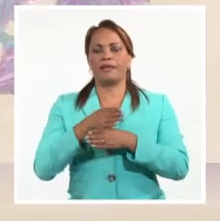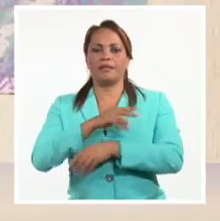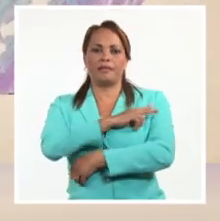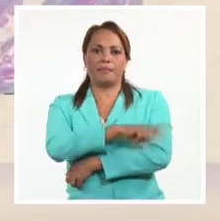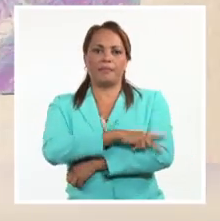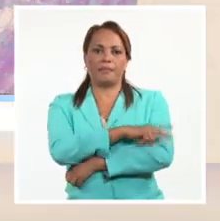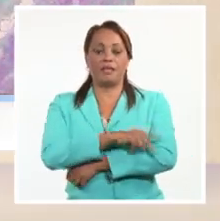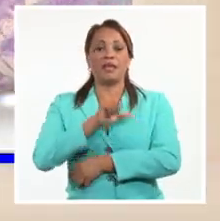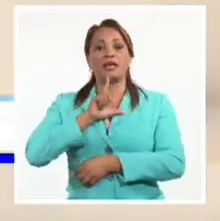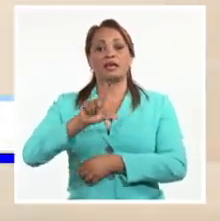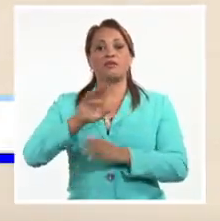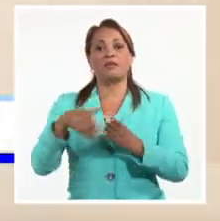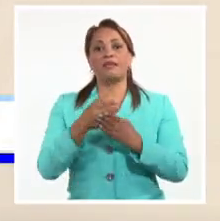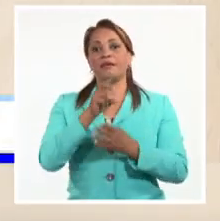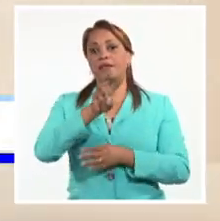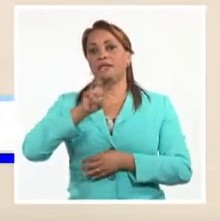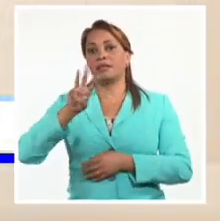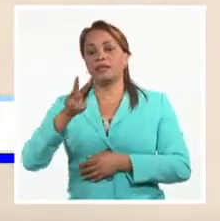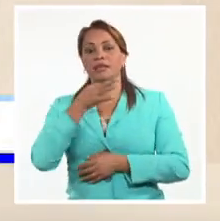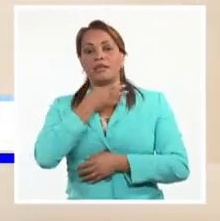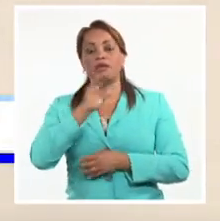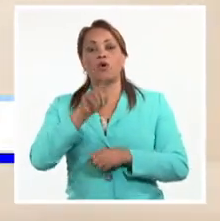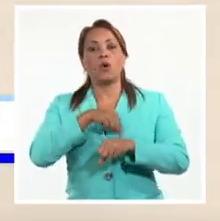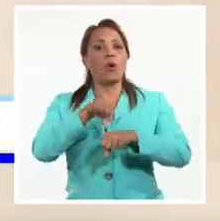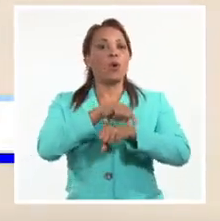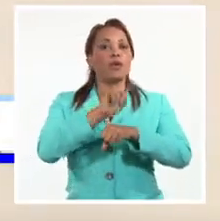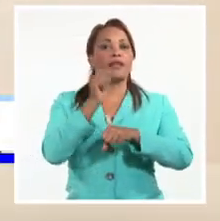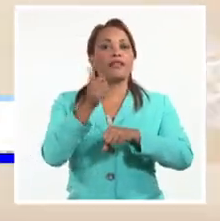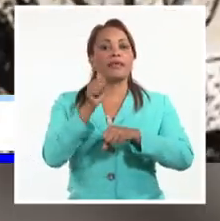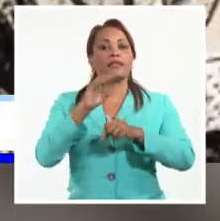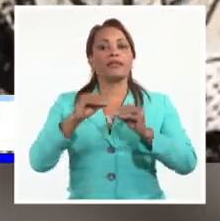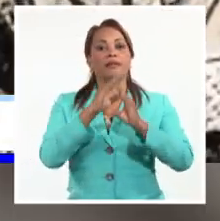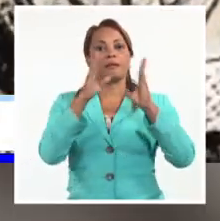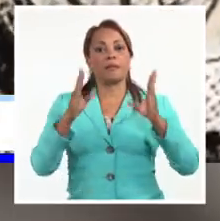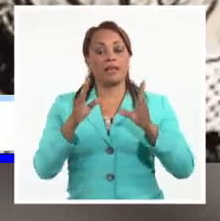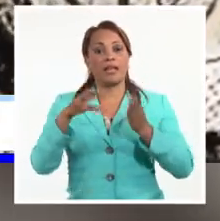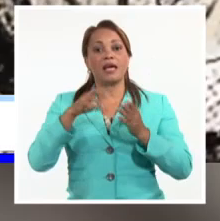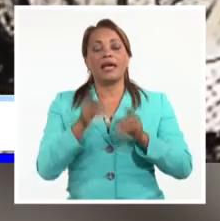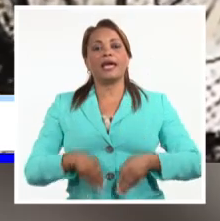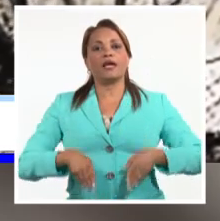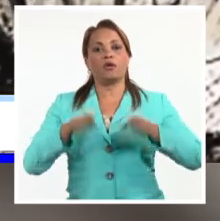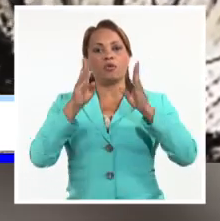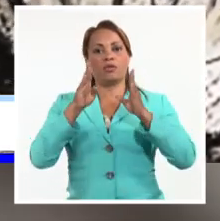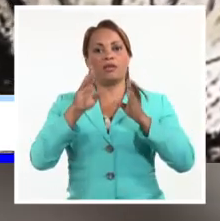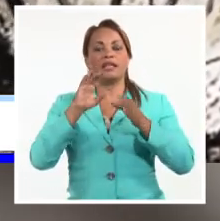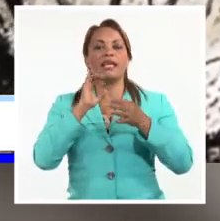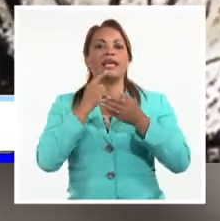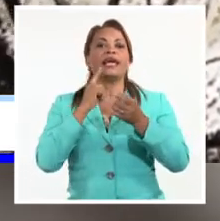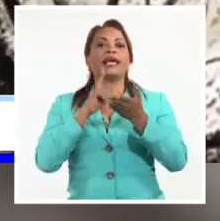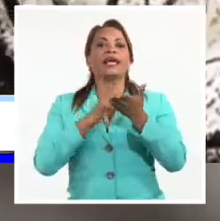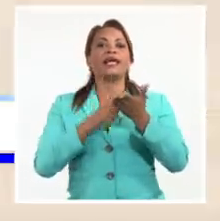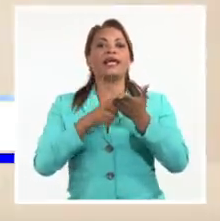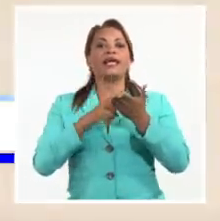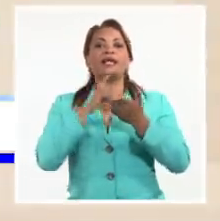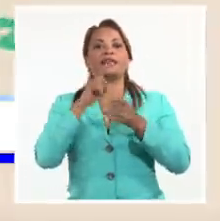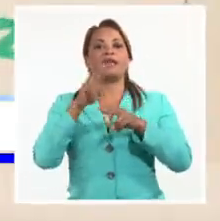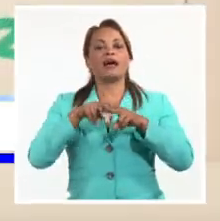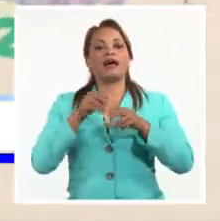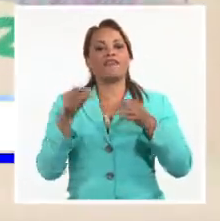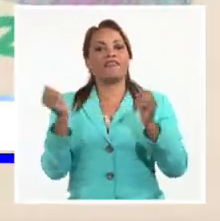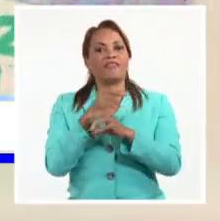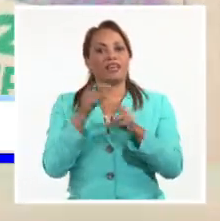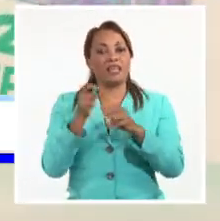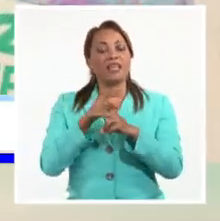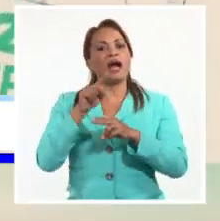Este lunes 23 de enero a las 10 de la mañana, en el Hotel Quinta Avenida, Nachito Herrera recibirá a la prensa para ofrecer